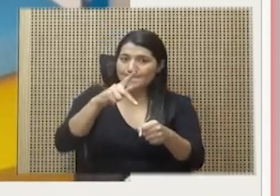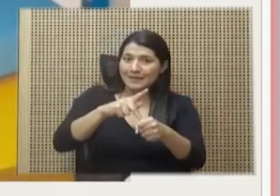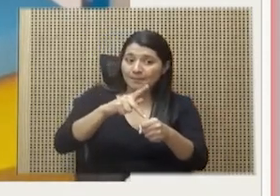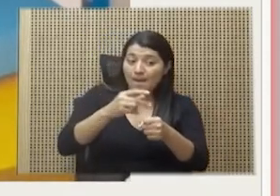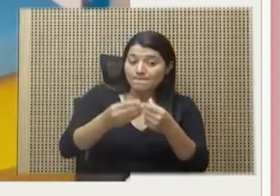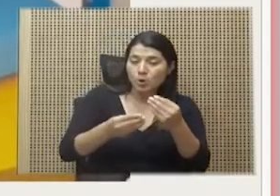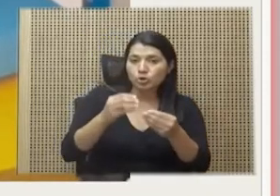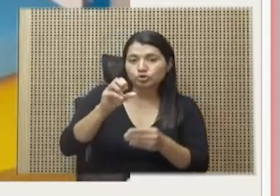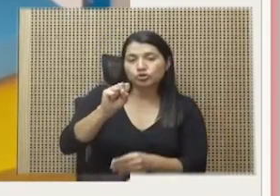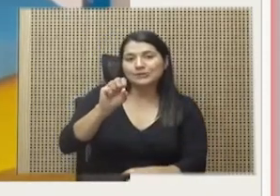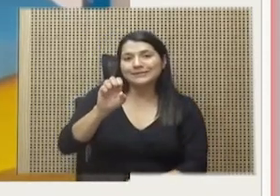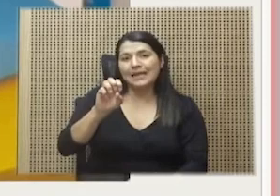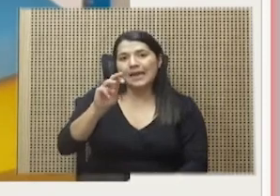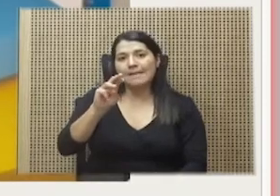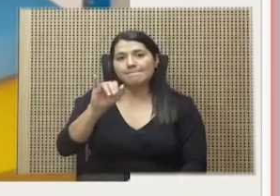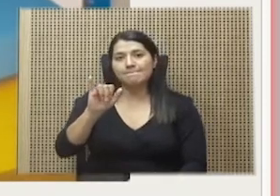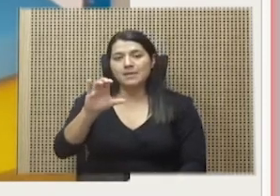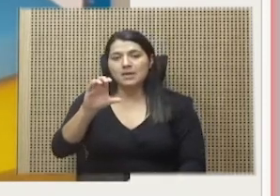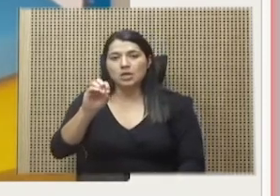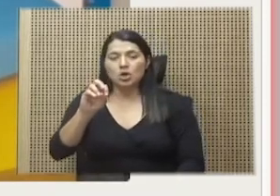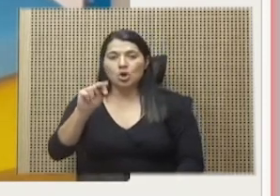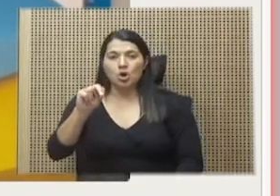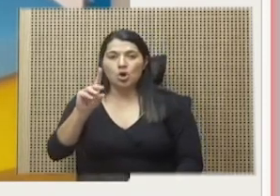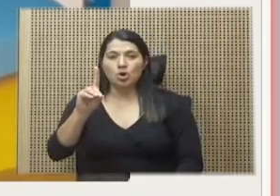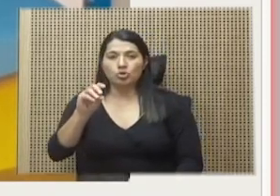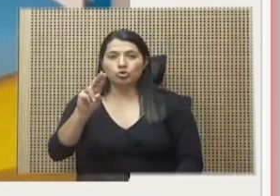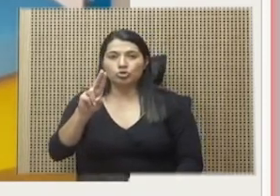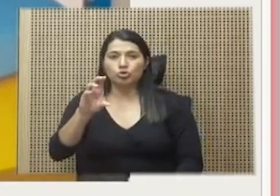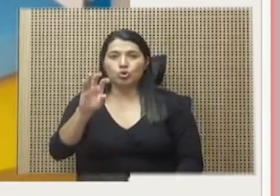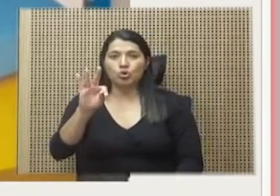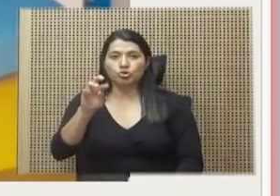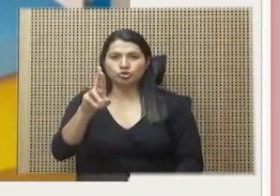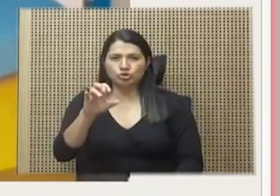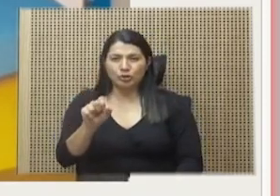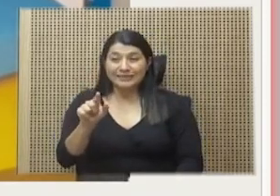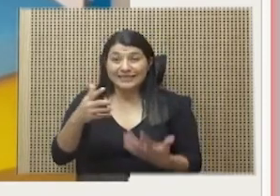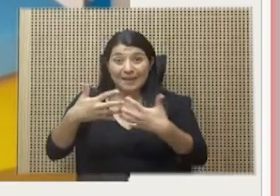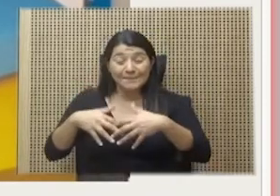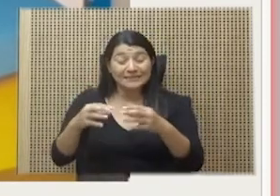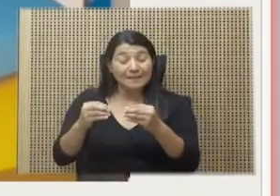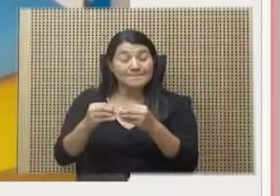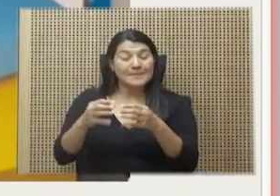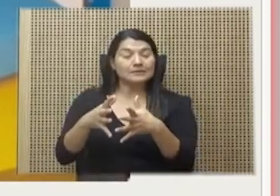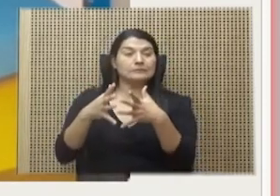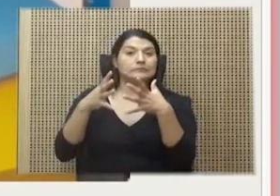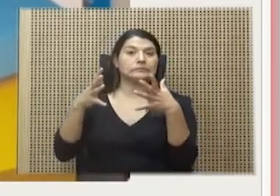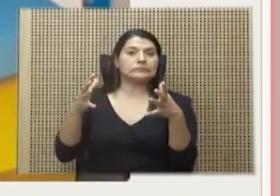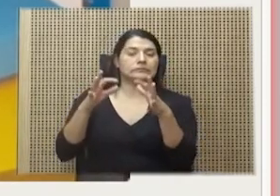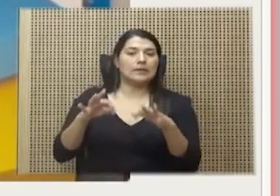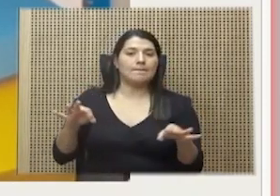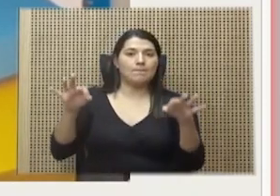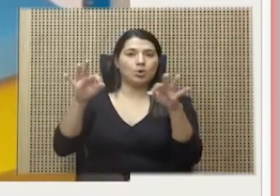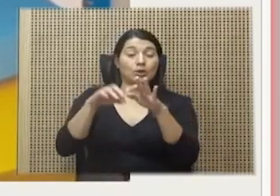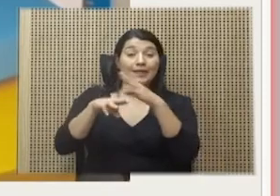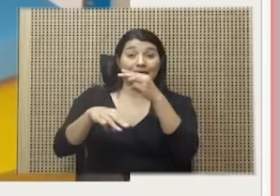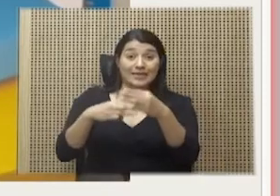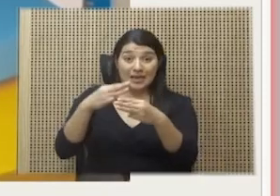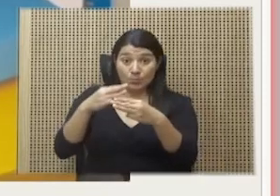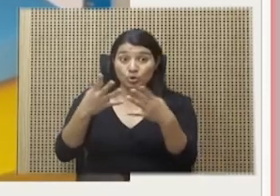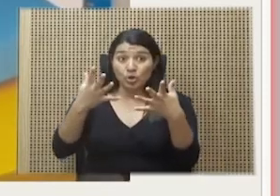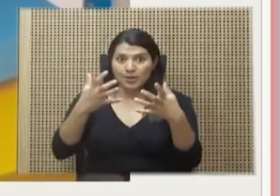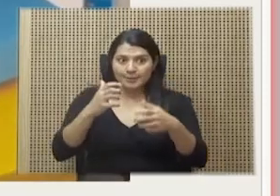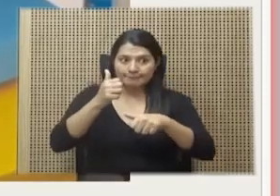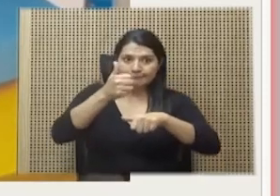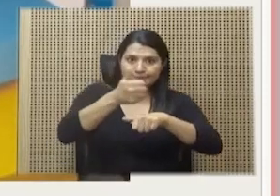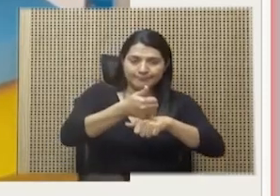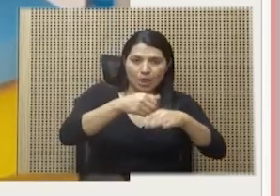las compañías de semiconductores más relevantes del mundo, más poderosa del planeta, que está estableciendo operaciones en Costa Rica,